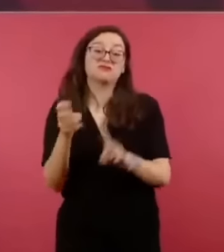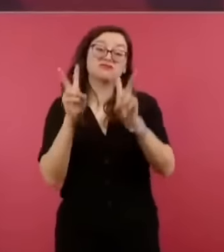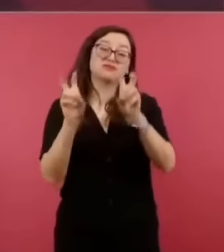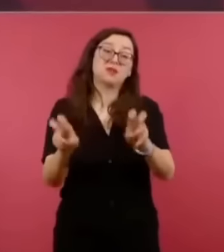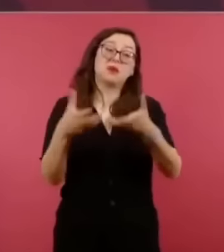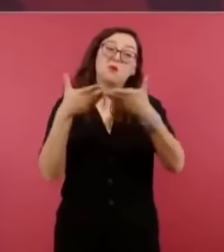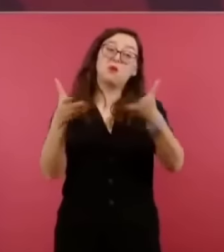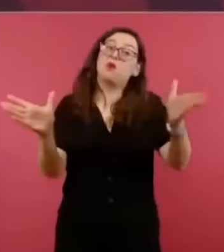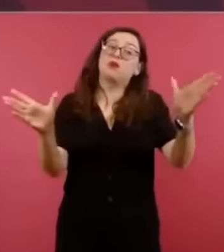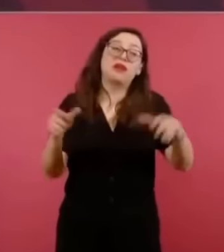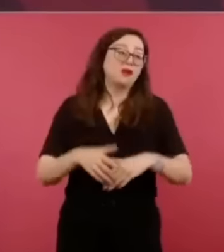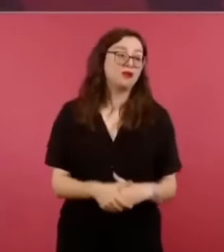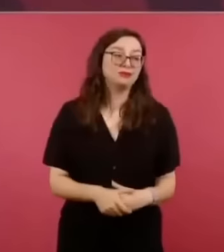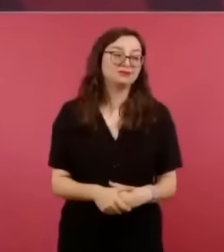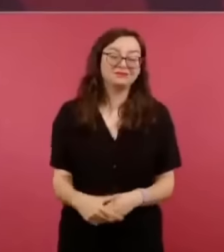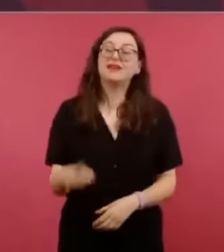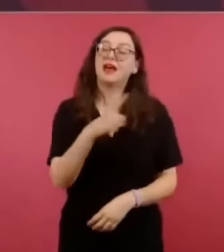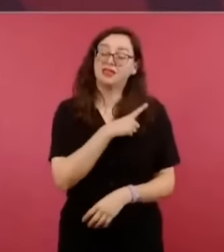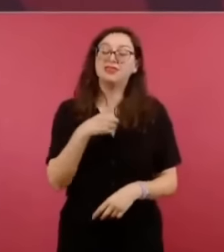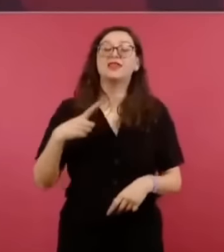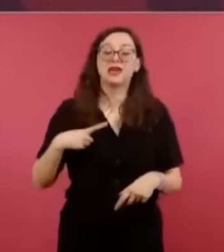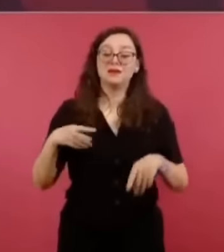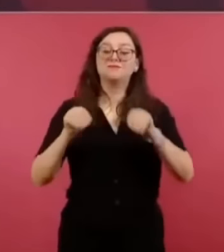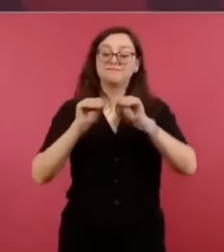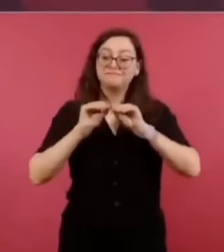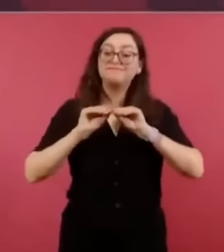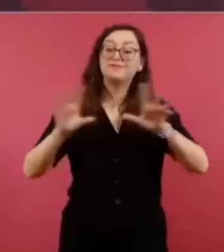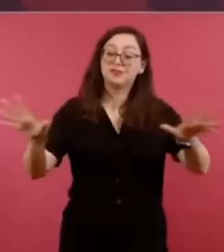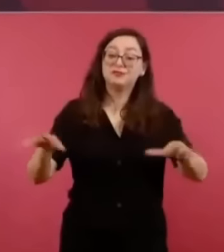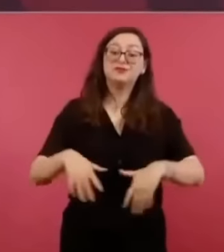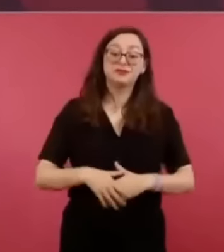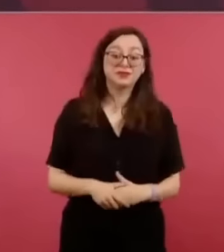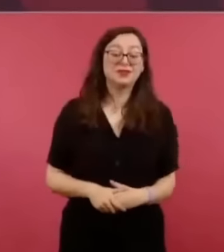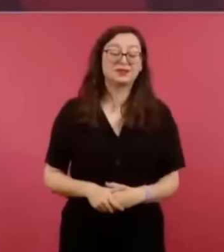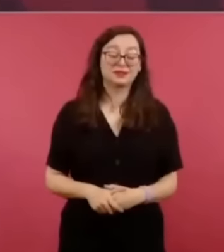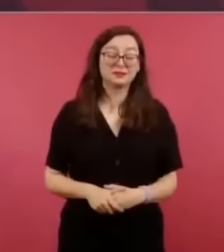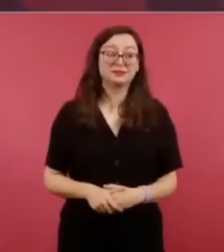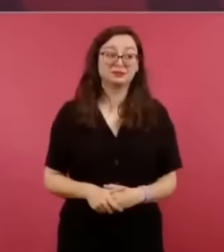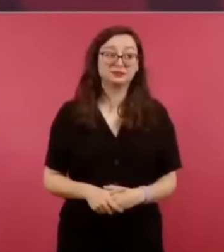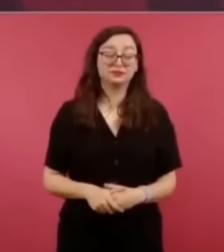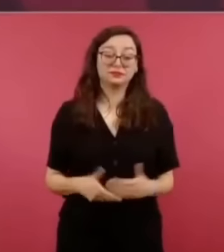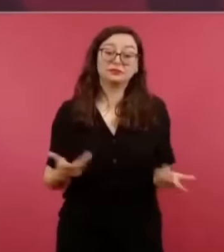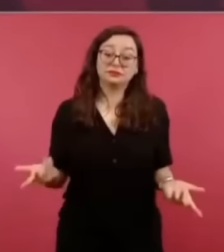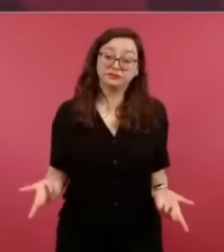sobre esto y se pueda producir